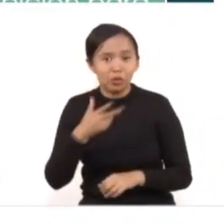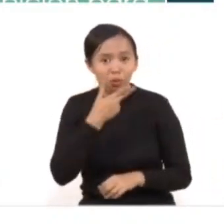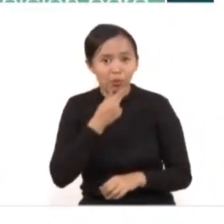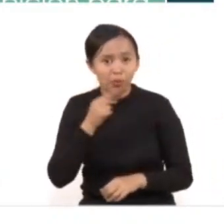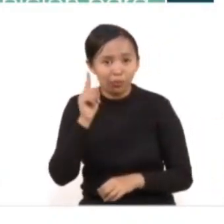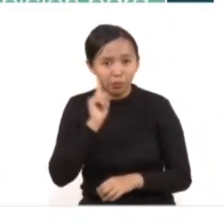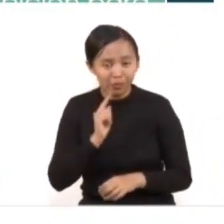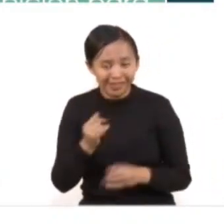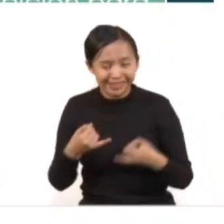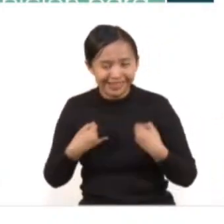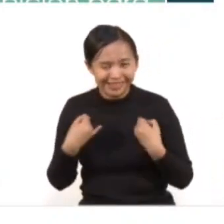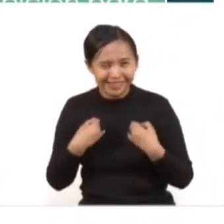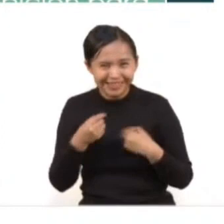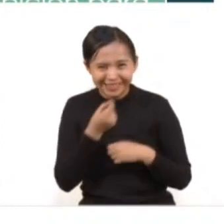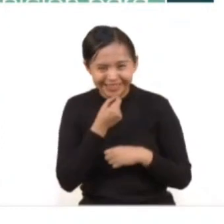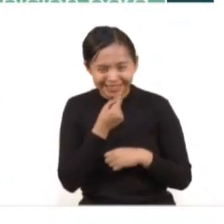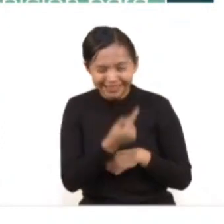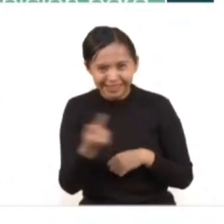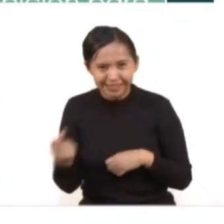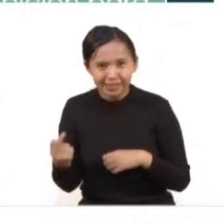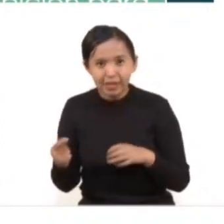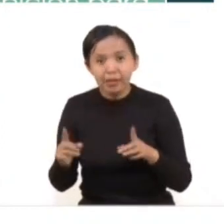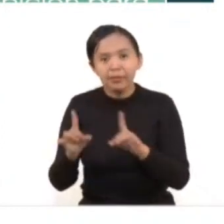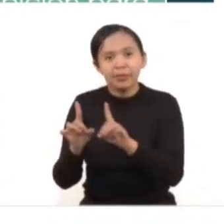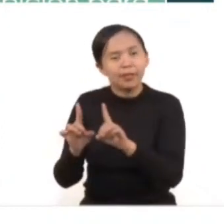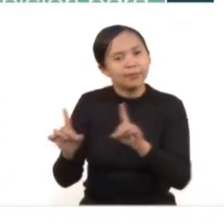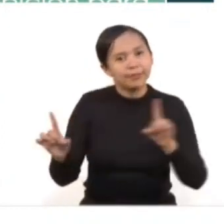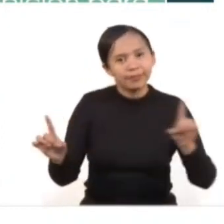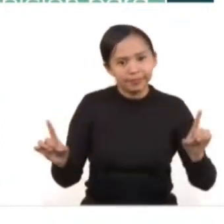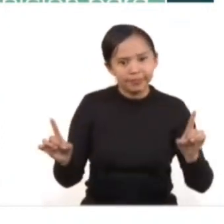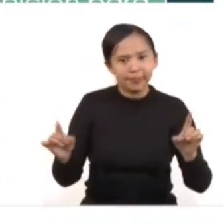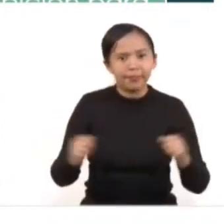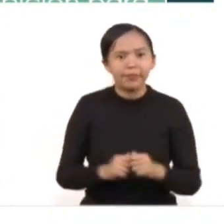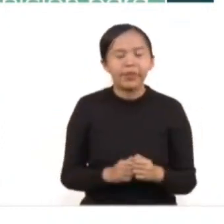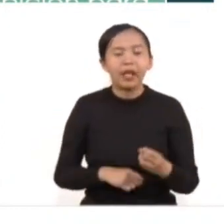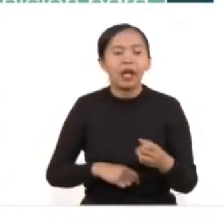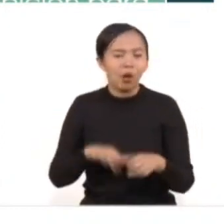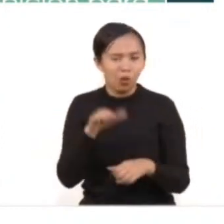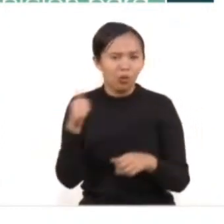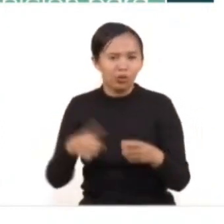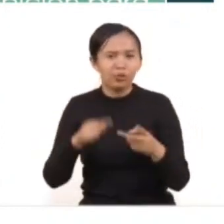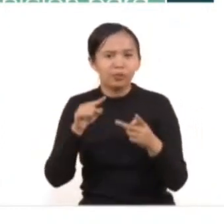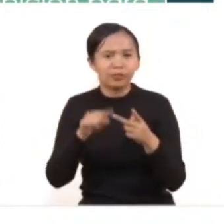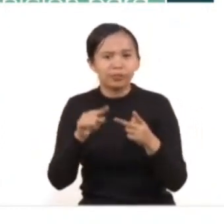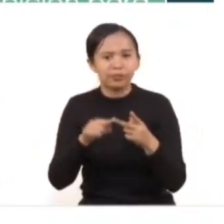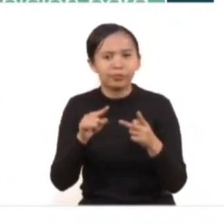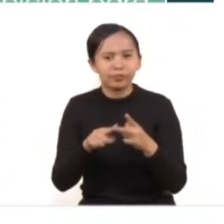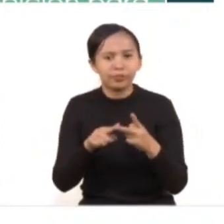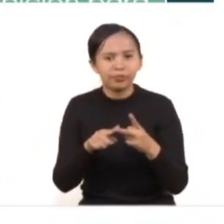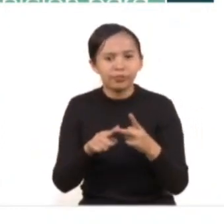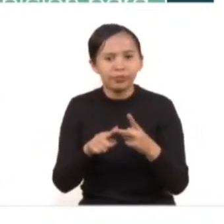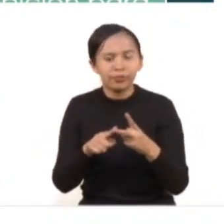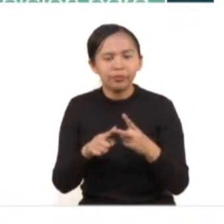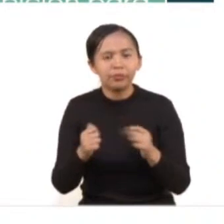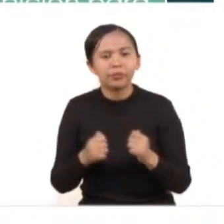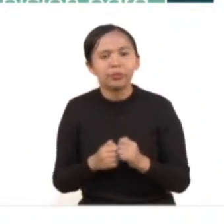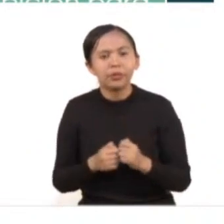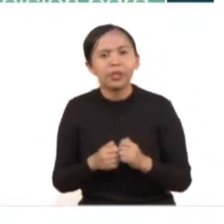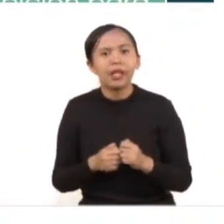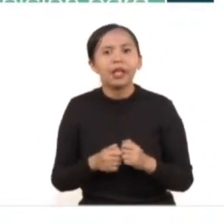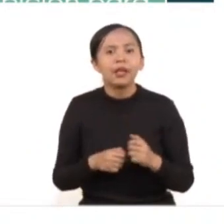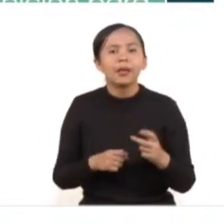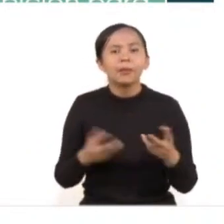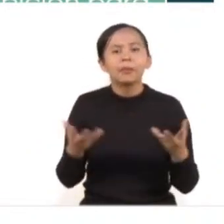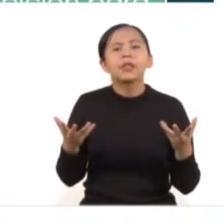En este sentido, la participación de las mujeres en la construcción de una agenda en materia de género